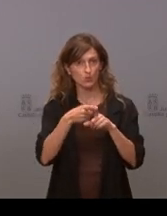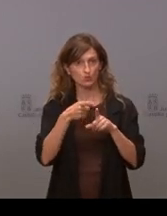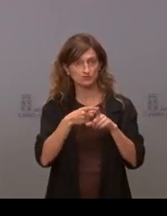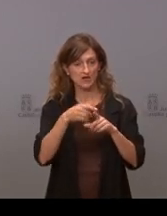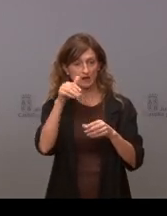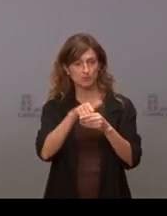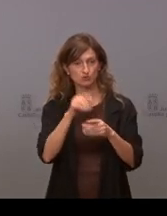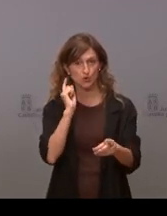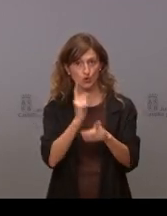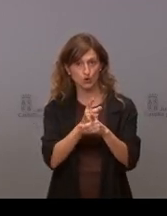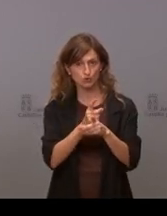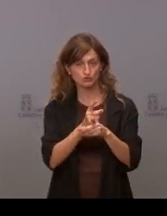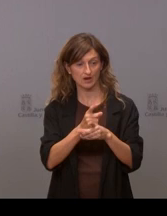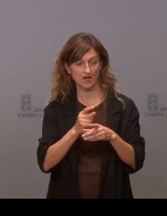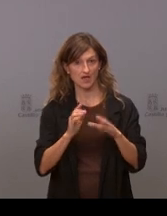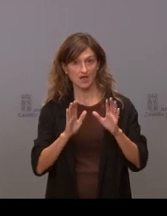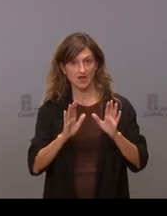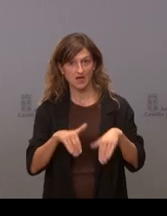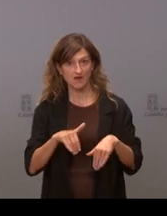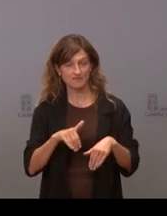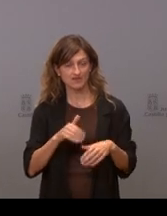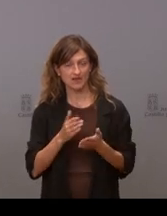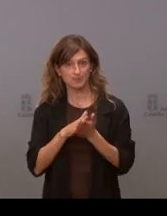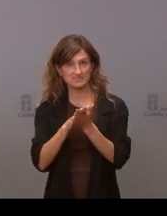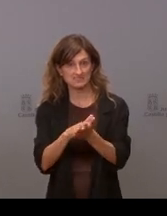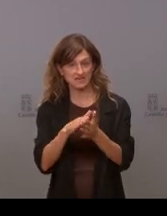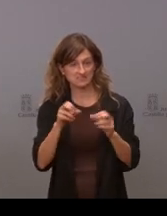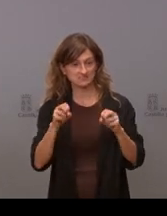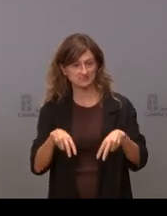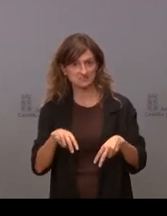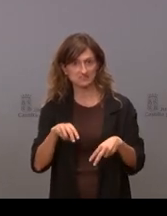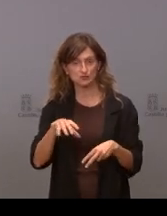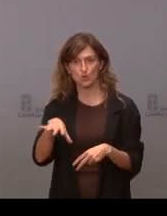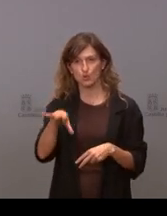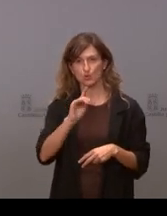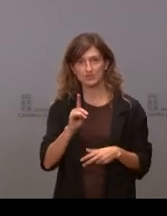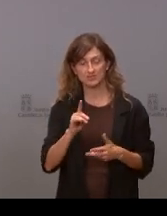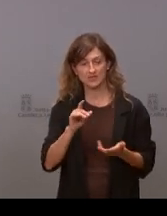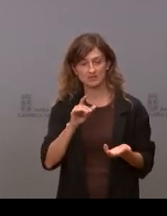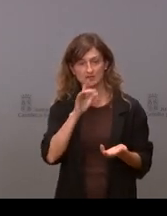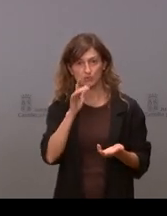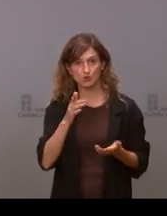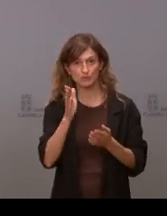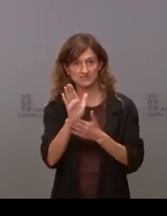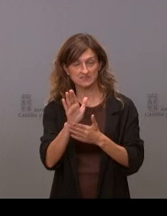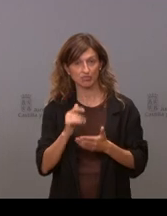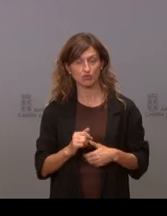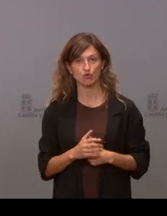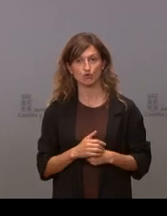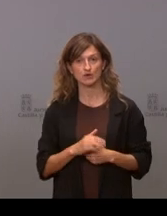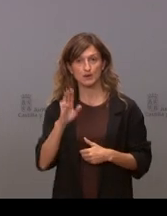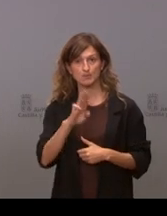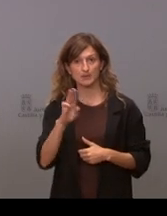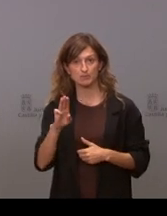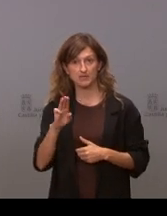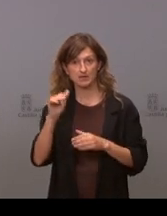contra del tan aliste que ni siquiera se ha llegado a presentar y que no entendía por qué se rechazaba antes siquiera de esa presentación el PP votó